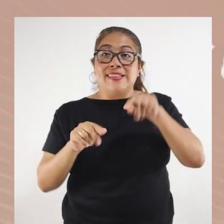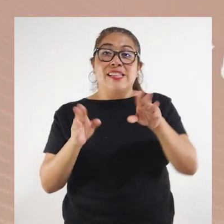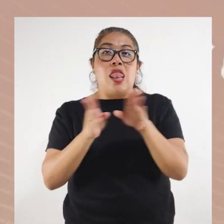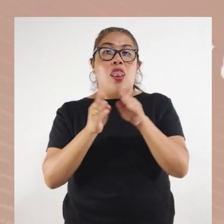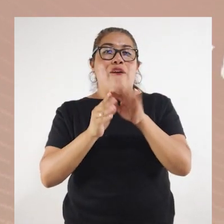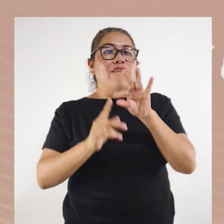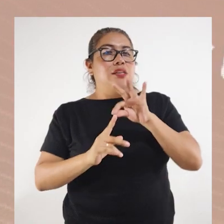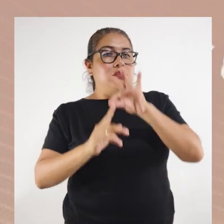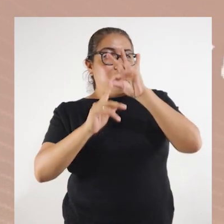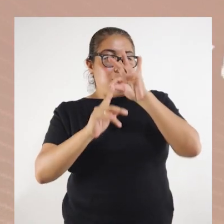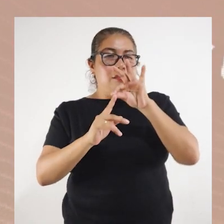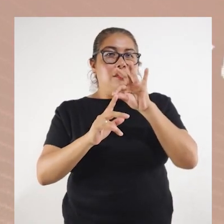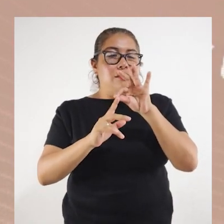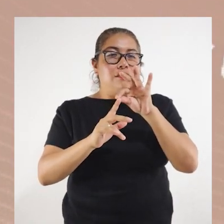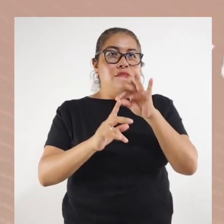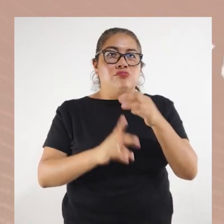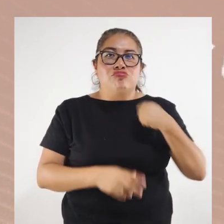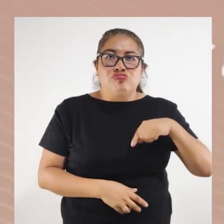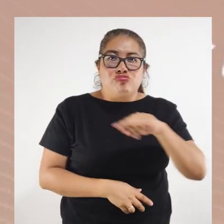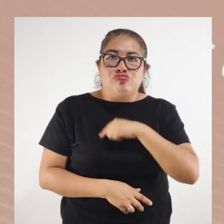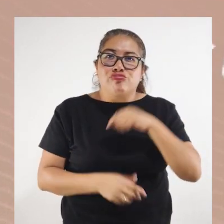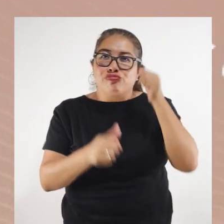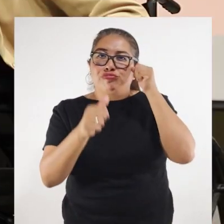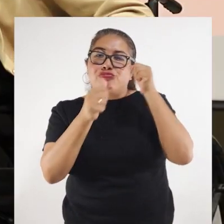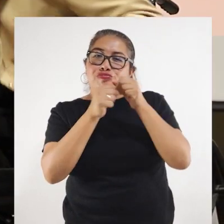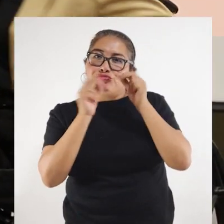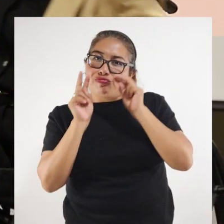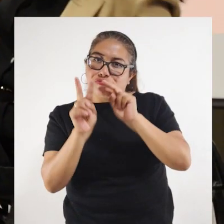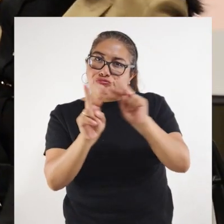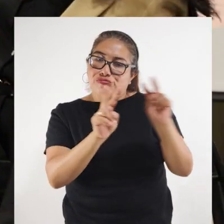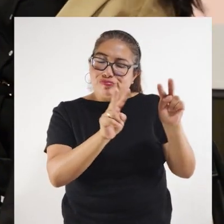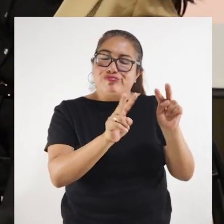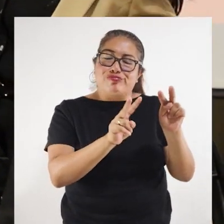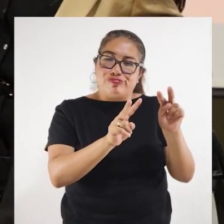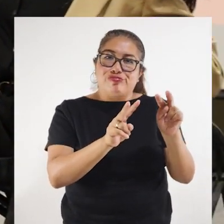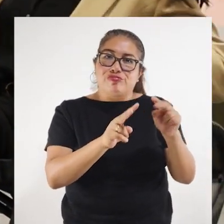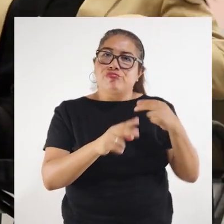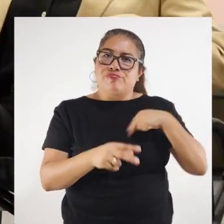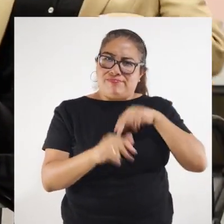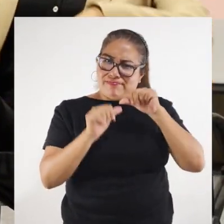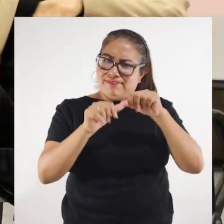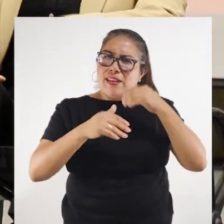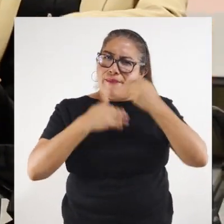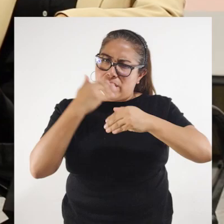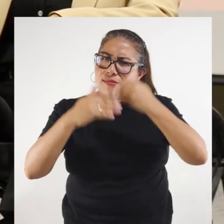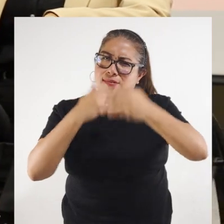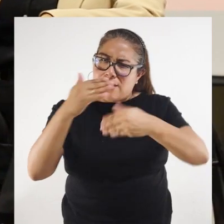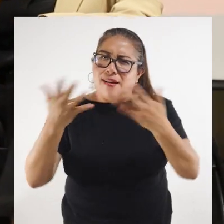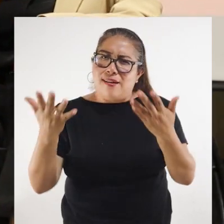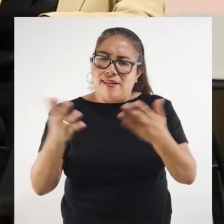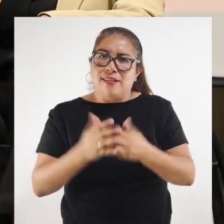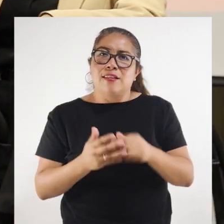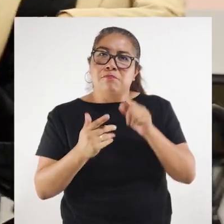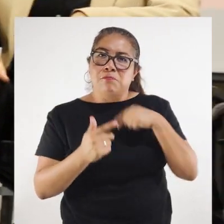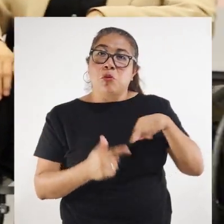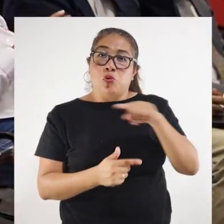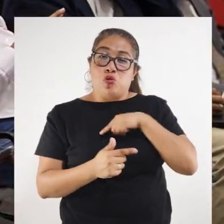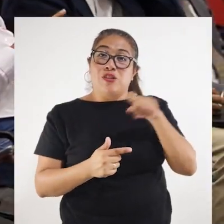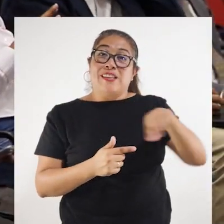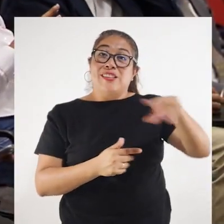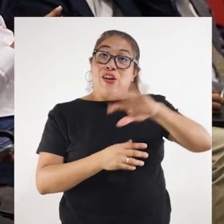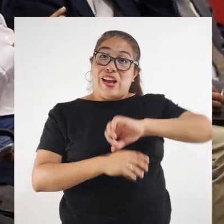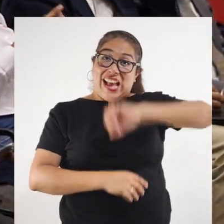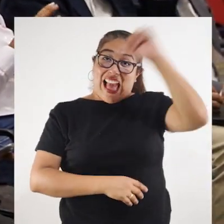ceremonia no solamente nos llevemos gratos recuerdos, sino también que sigamos avanzando. Los desafiamos a los ganadores,